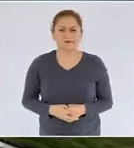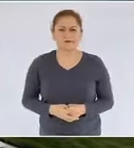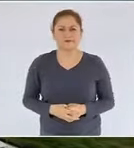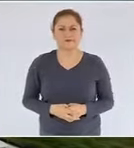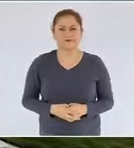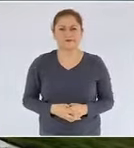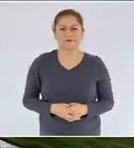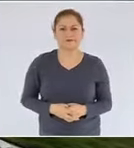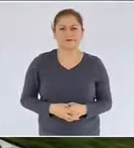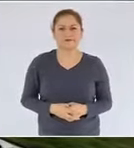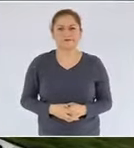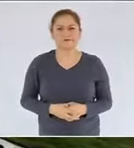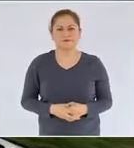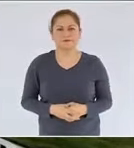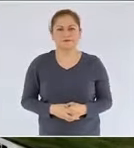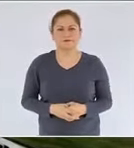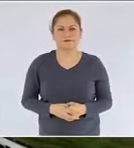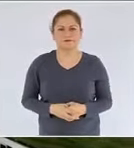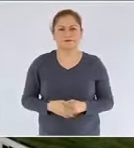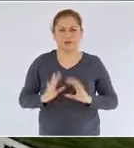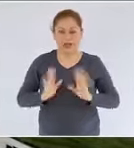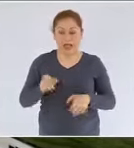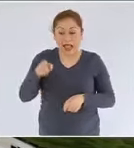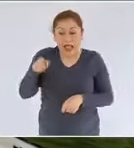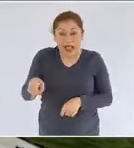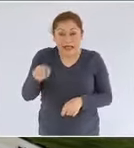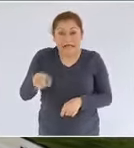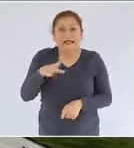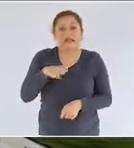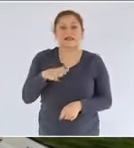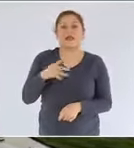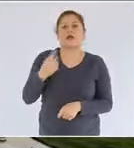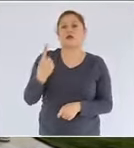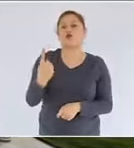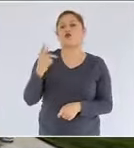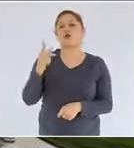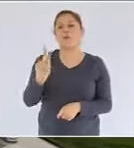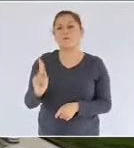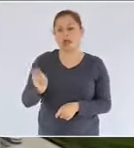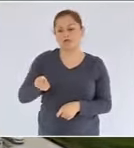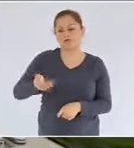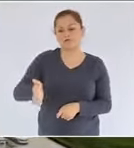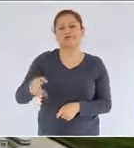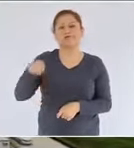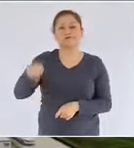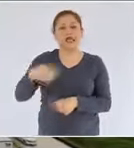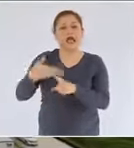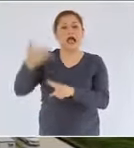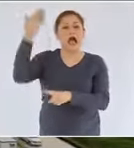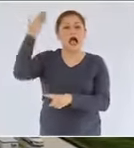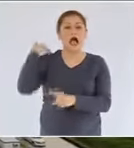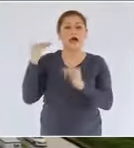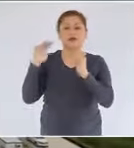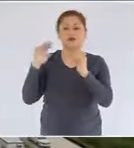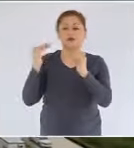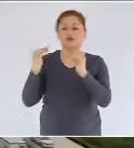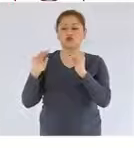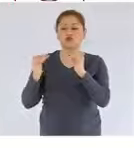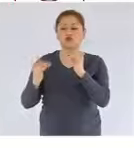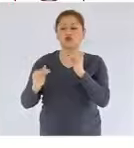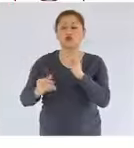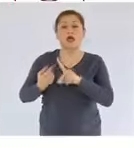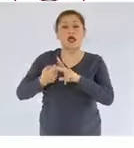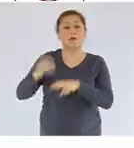La reserva aprobada 1P había tenido una declinación sostenida desde el año